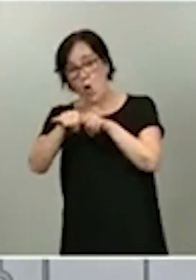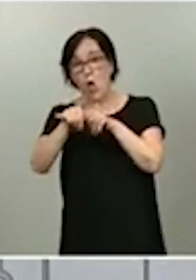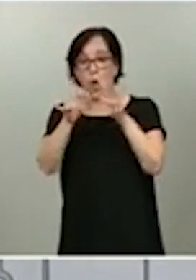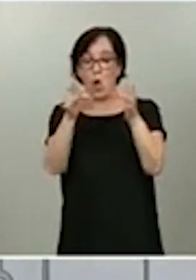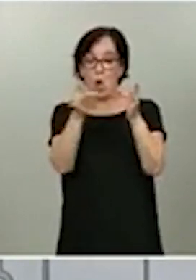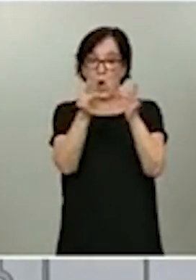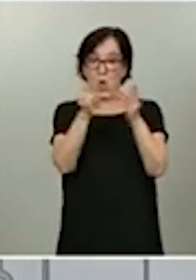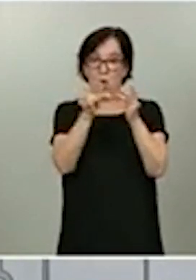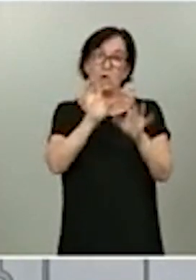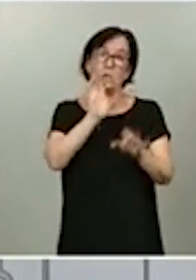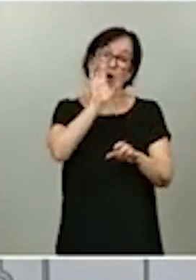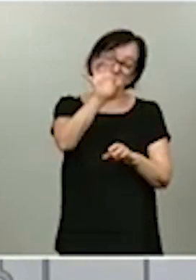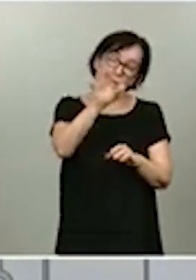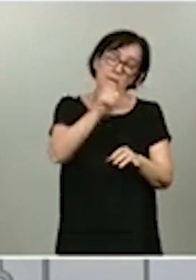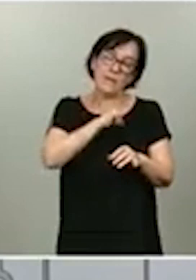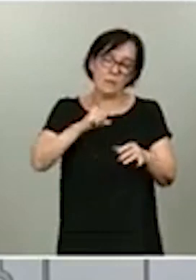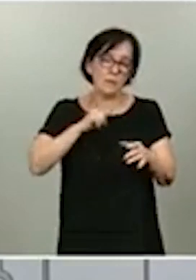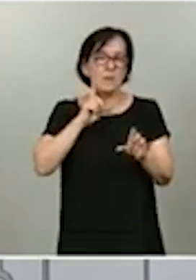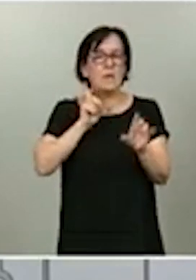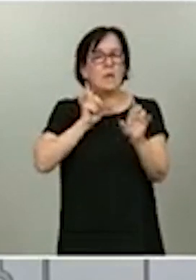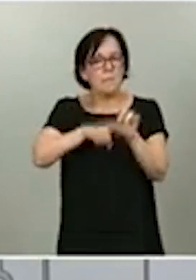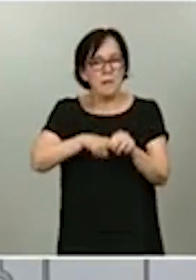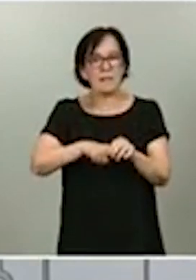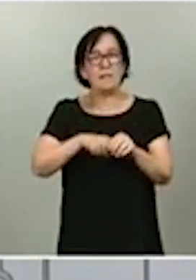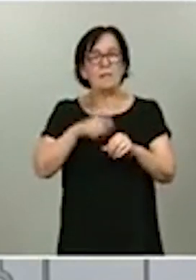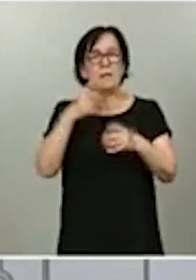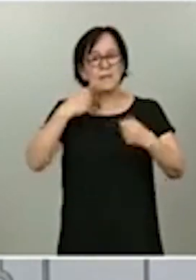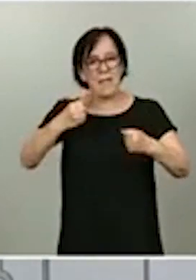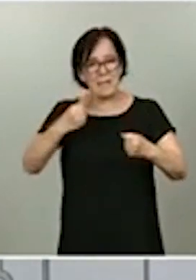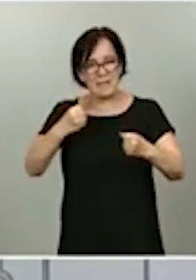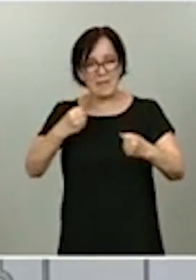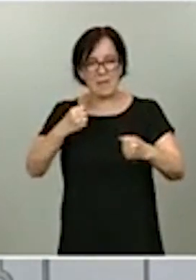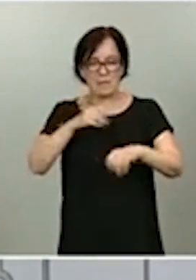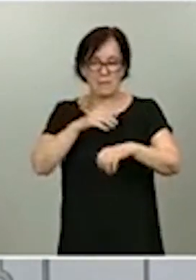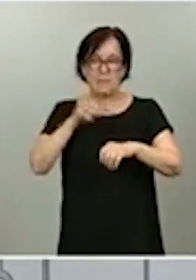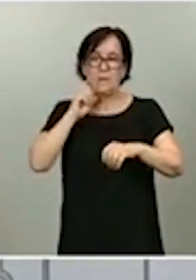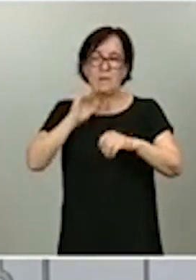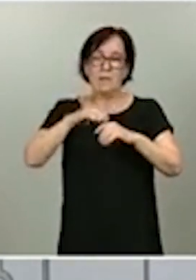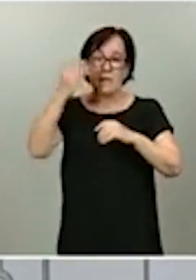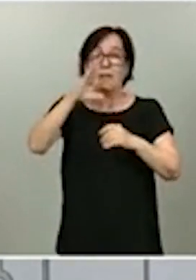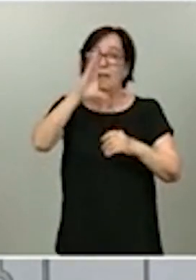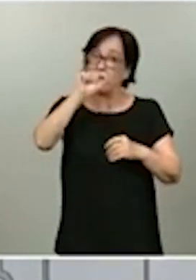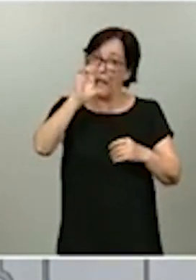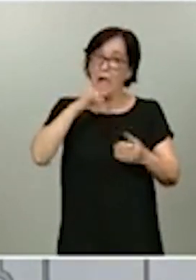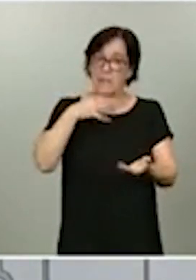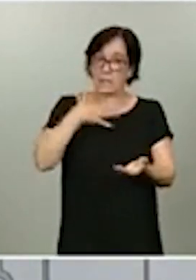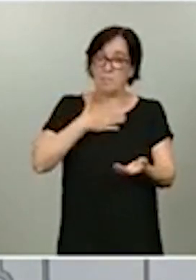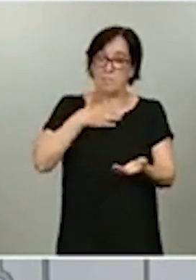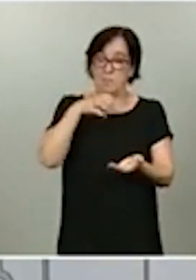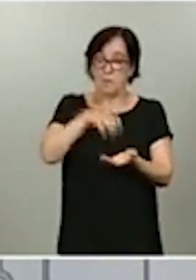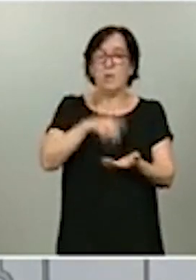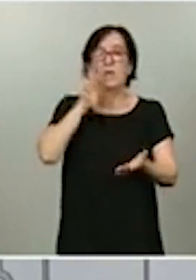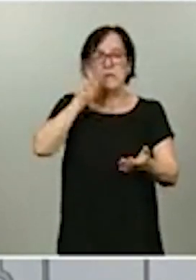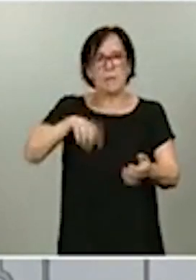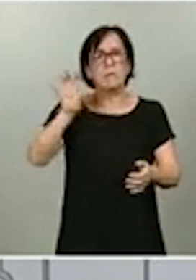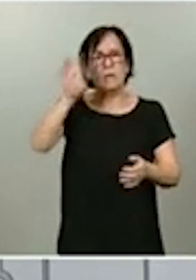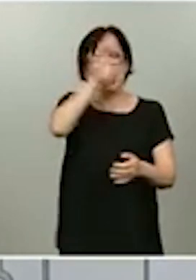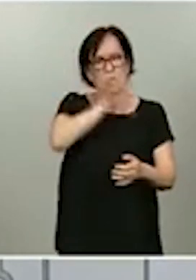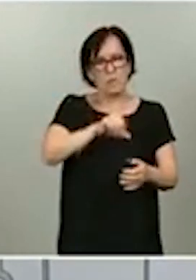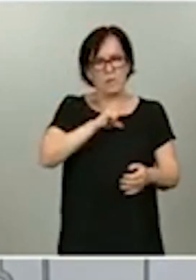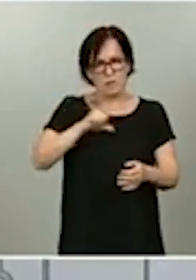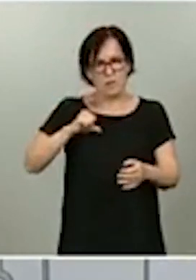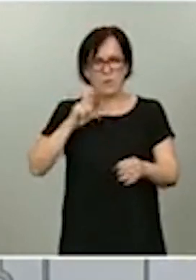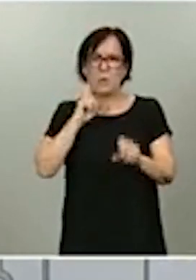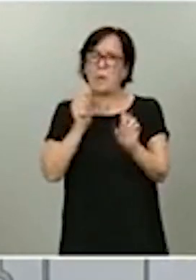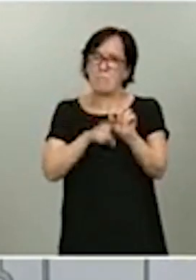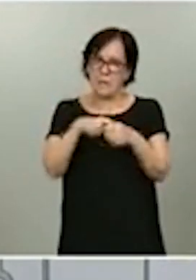etcétera, participa en Sanidad Exterior, participa en unidad del CAES y participa en las comunidades autónomas, pero sí que es cierto que